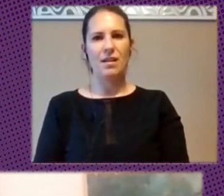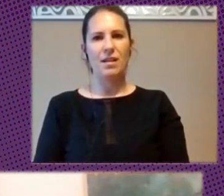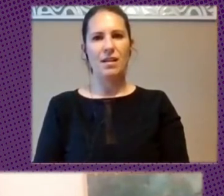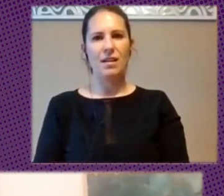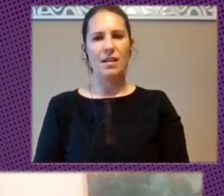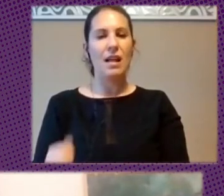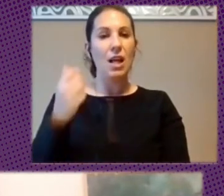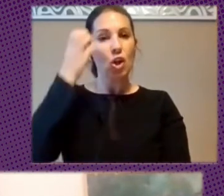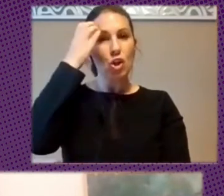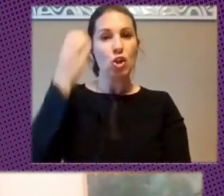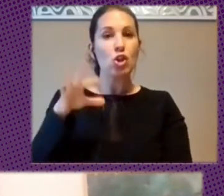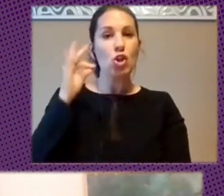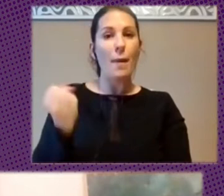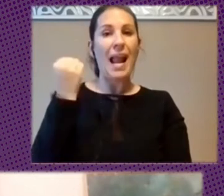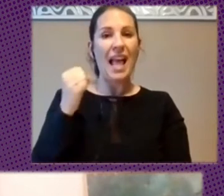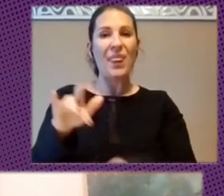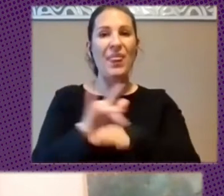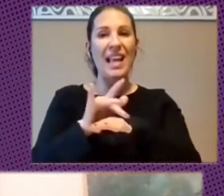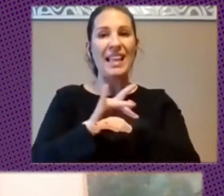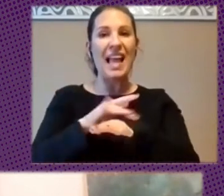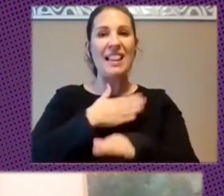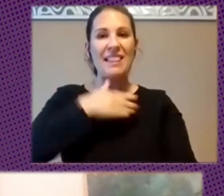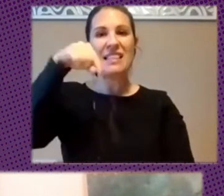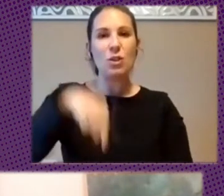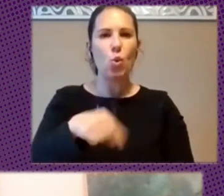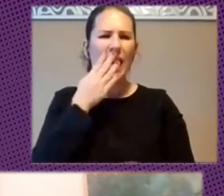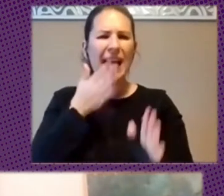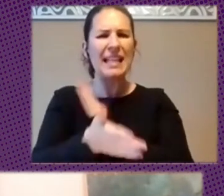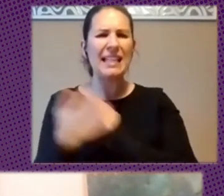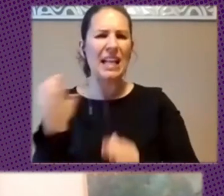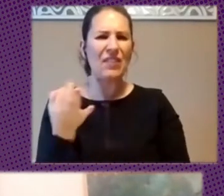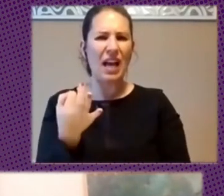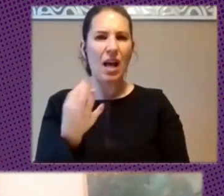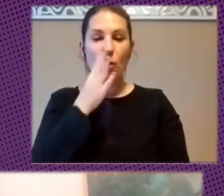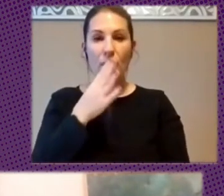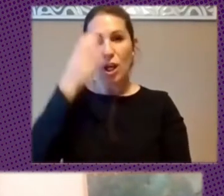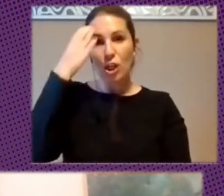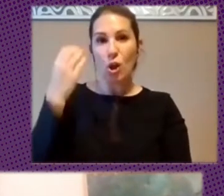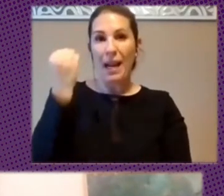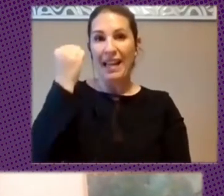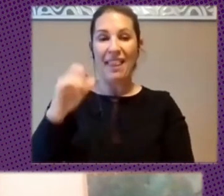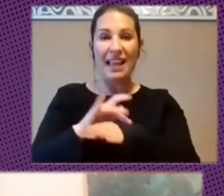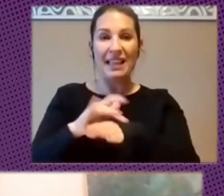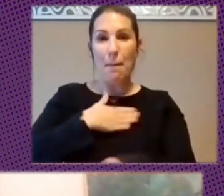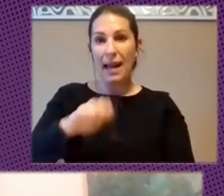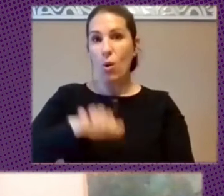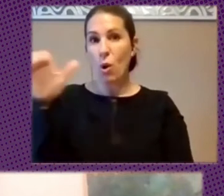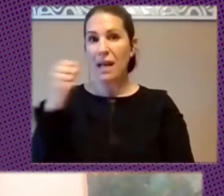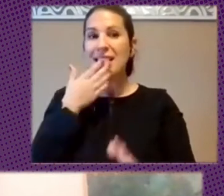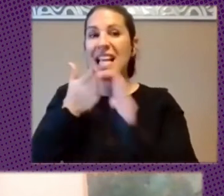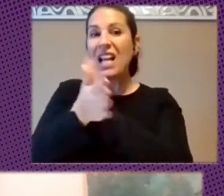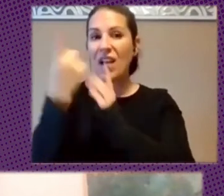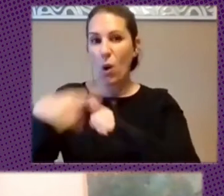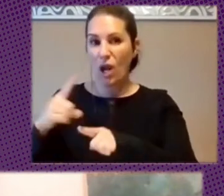Soberanía Digital Desde El Sur Que Significa La Soberanía Digital Desde El Sur Porque Soberanía Digital Para Europa Significa Una Cosa Ya Lo Hemos Visto